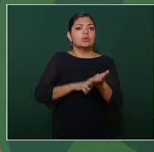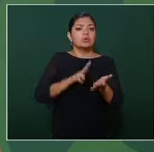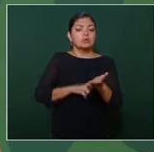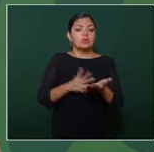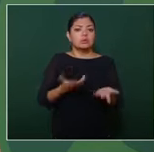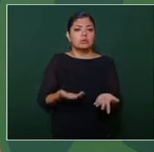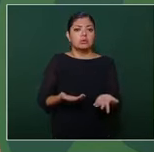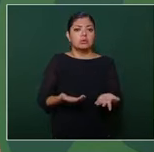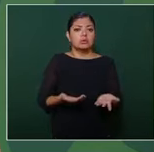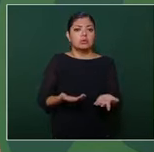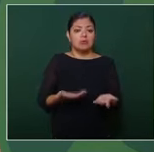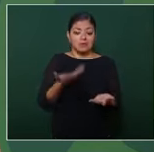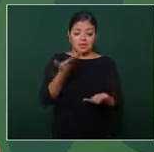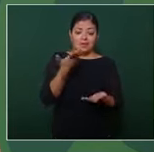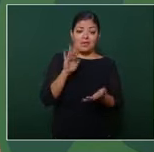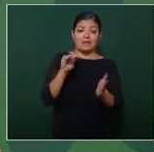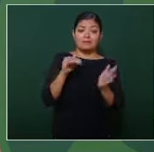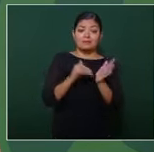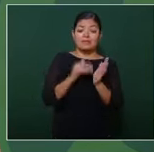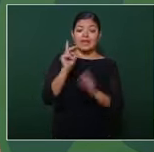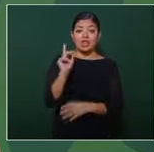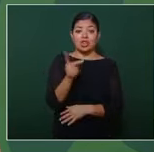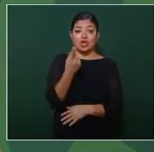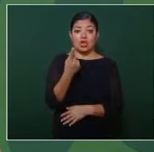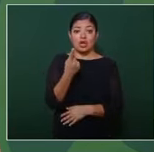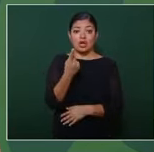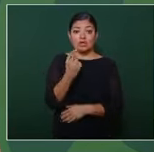10 mil dólares 10